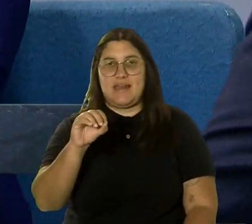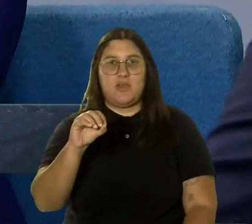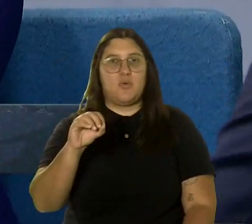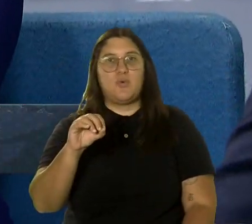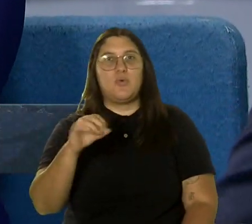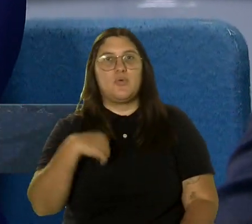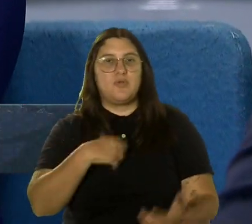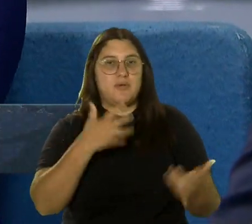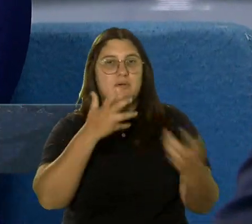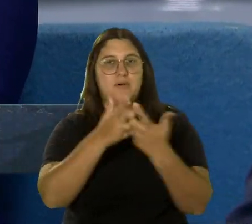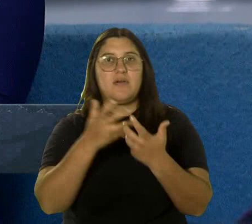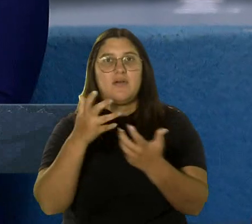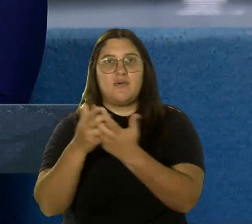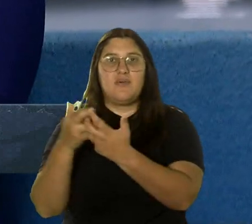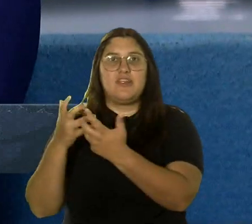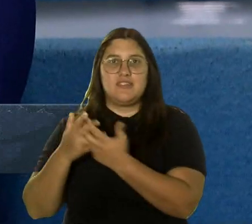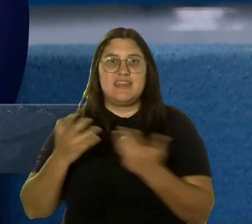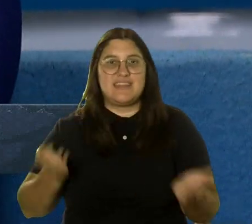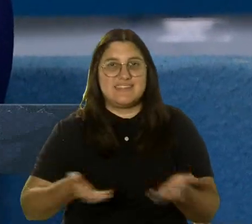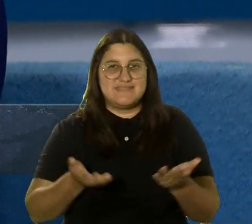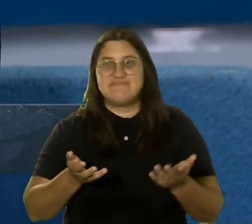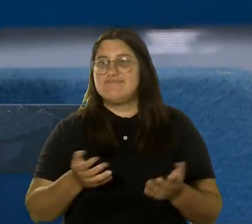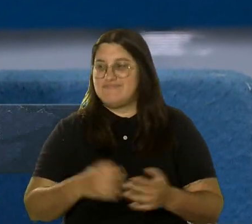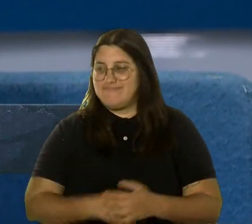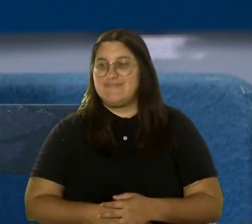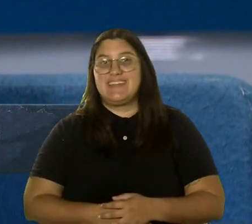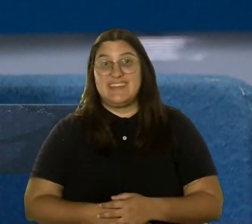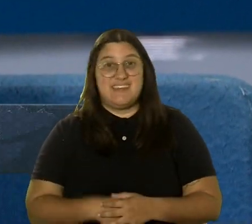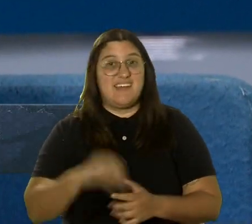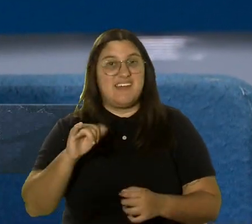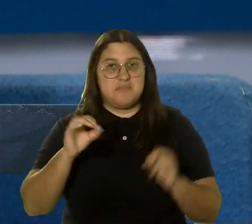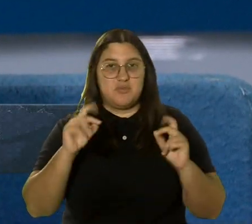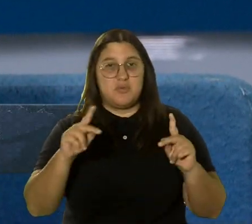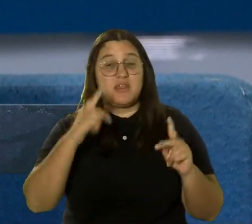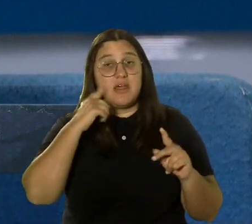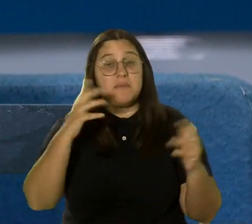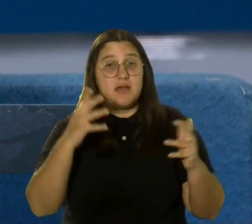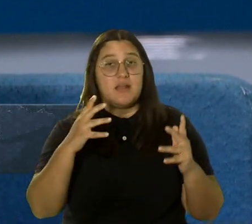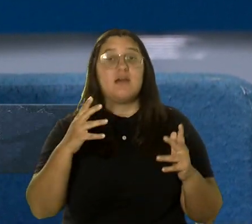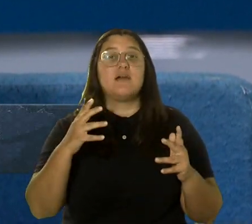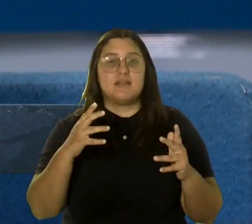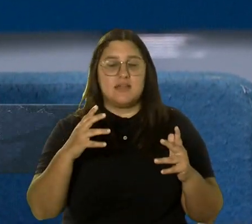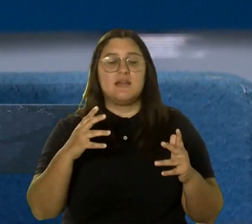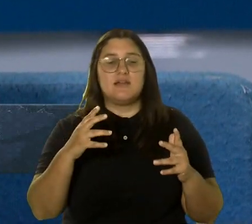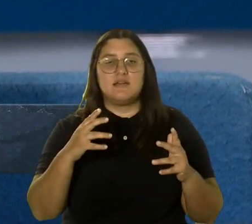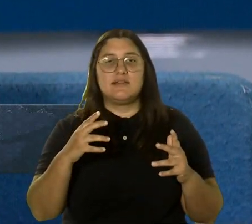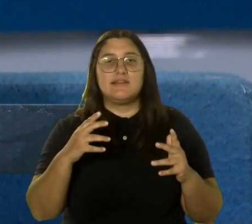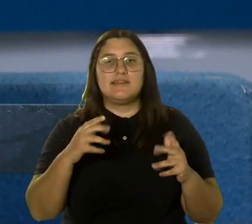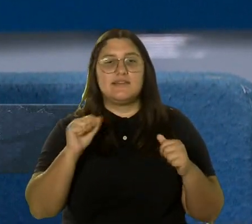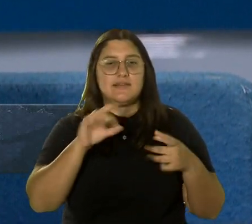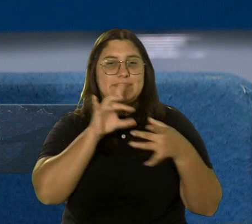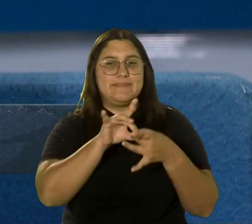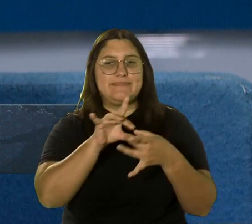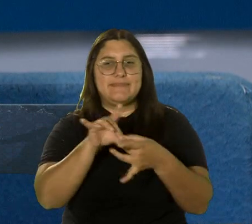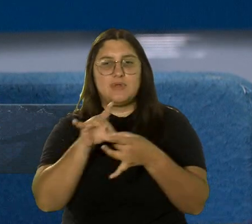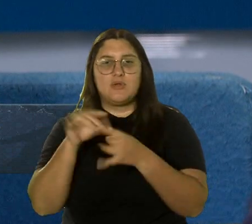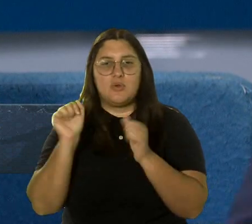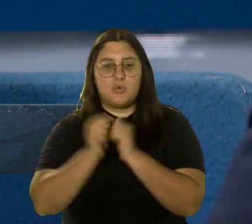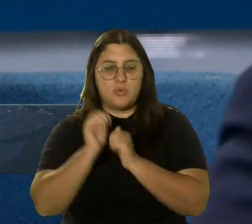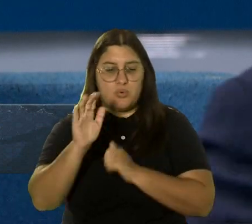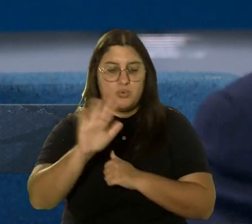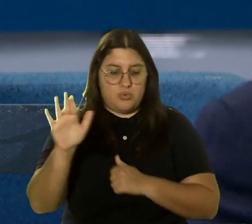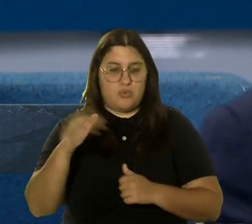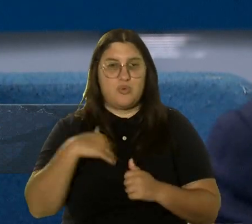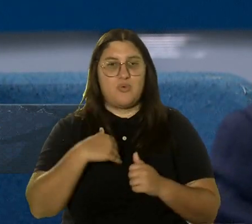nosotros por acá, es un pareo directo. En este caso es la oportunidad que tiene el empresario de poder conectar con ese contratista, con ese